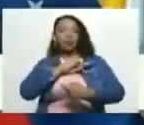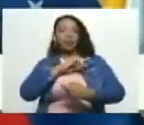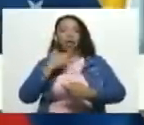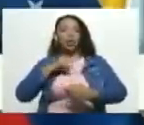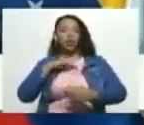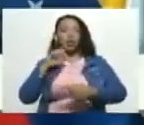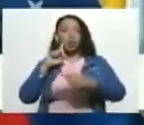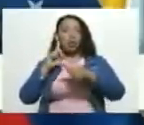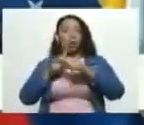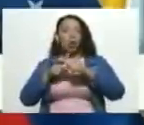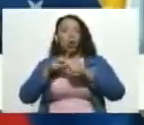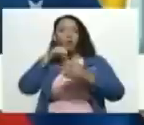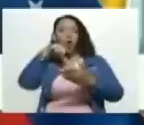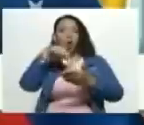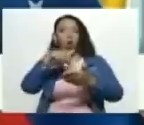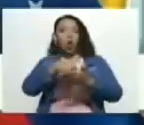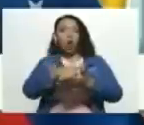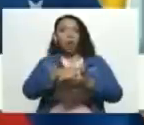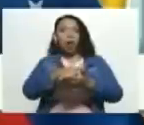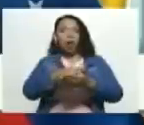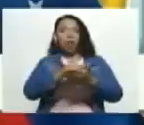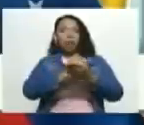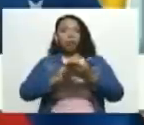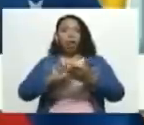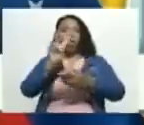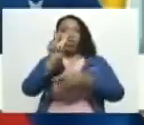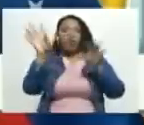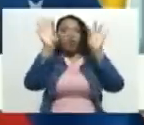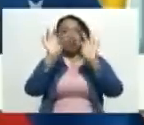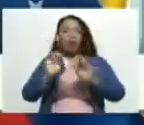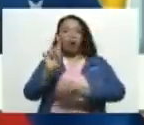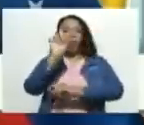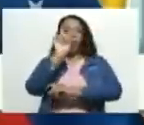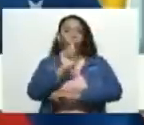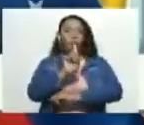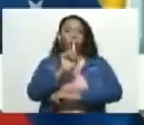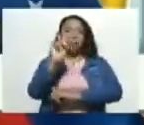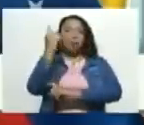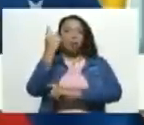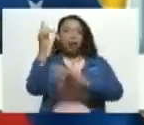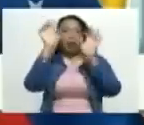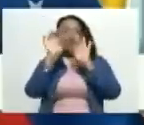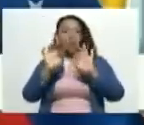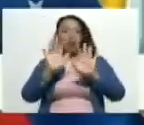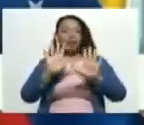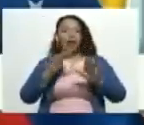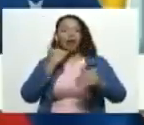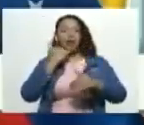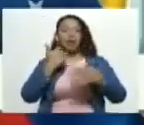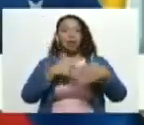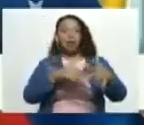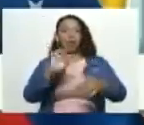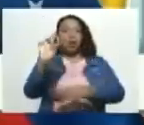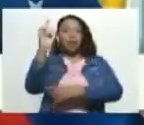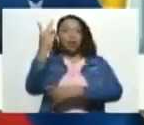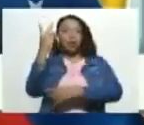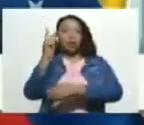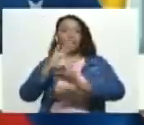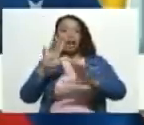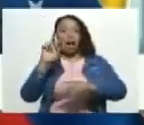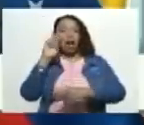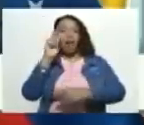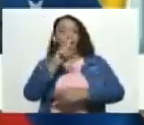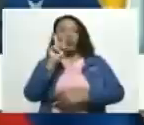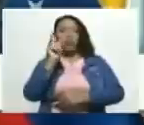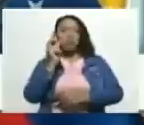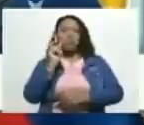denominado o la hemos descrito en dos fases una primera fase ya en marcha y una segunda que tiene que ver un poco